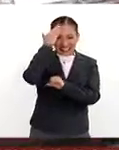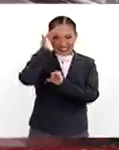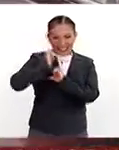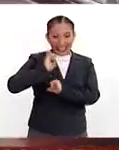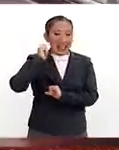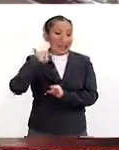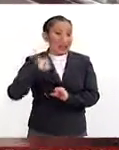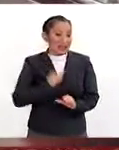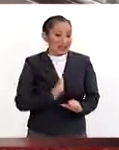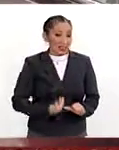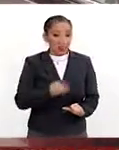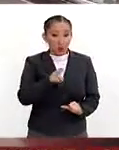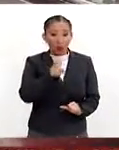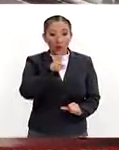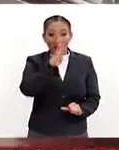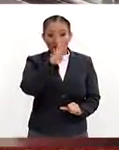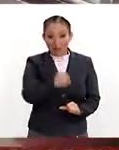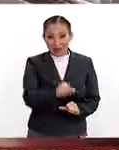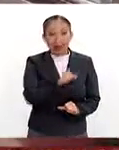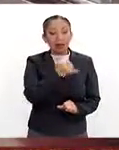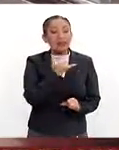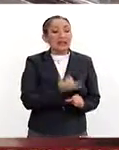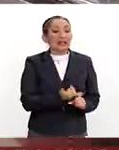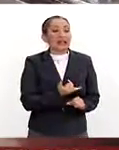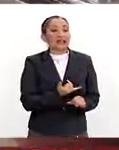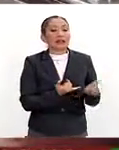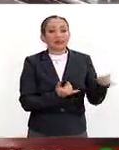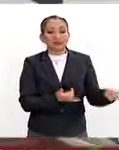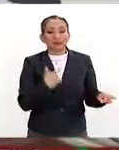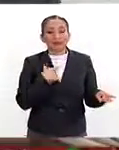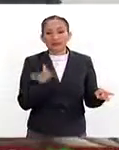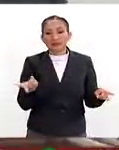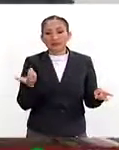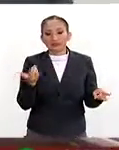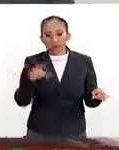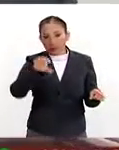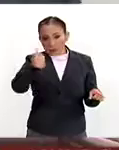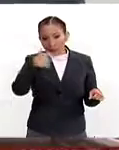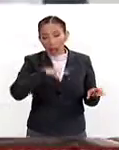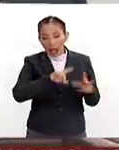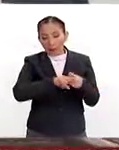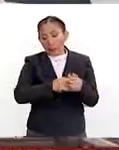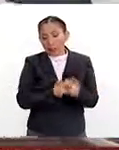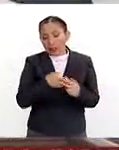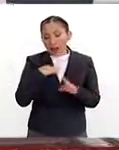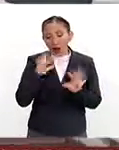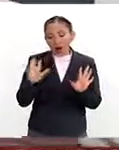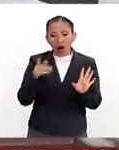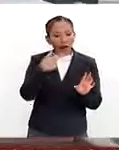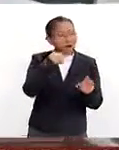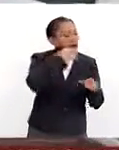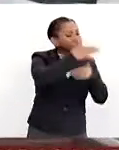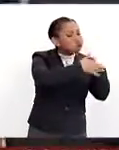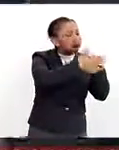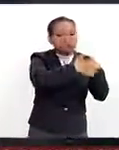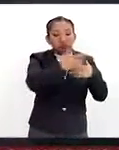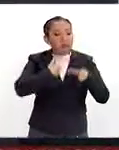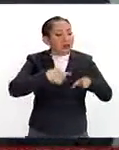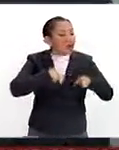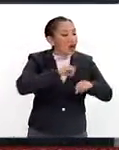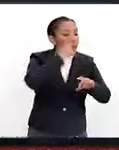el expresidente Uribe, y básicamente ya empezaron a llamar a una resistencia civil.